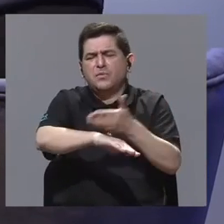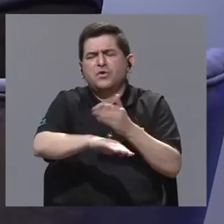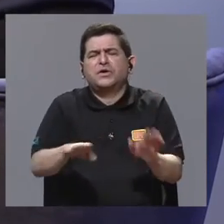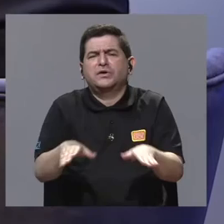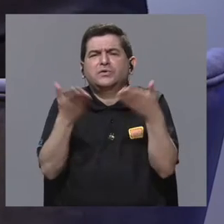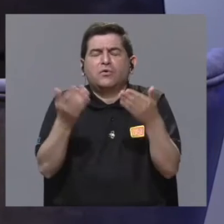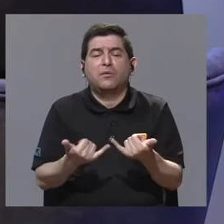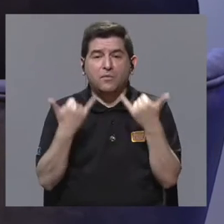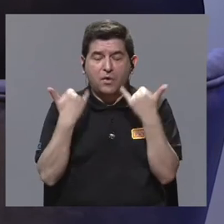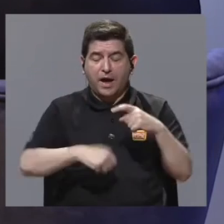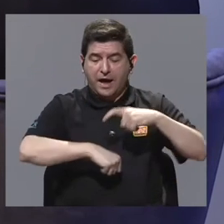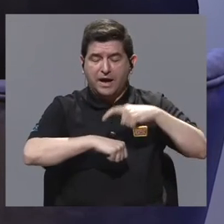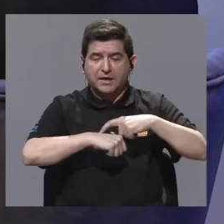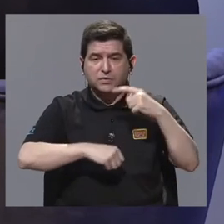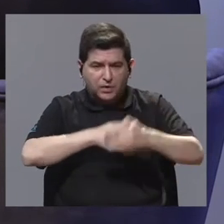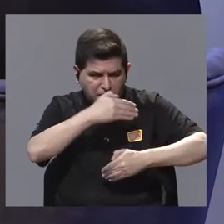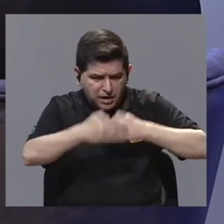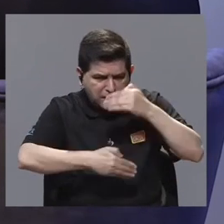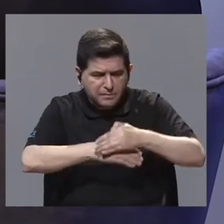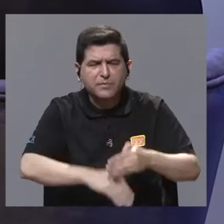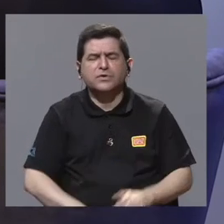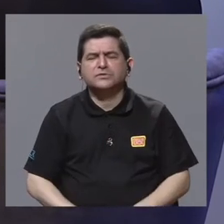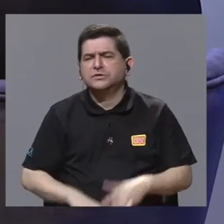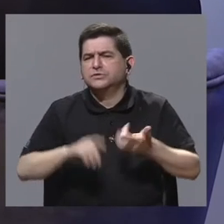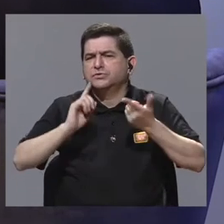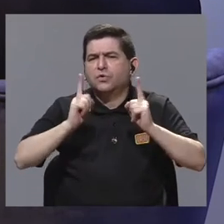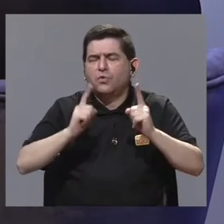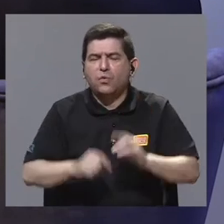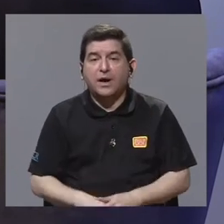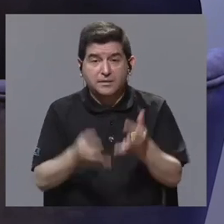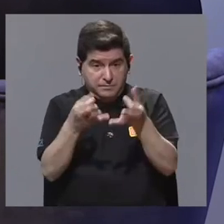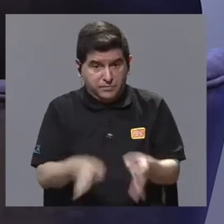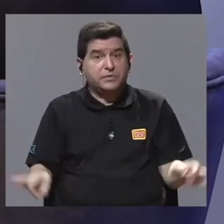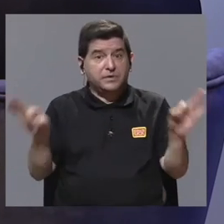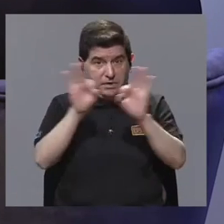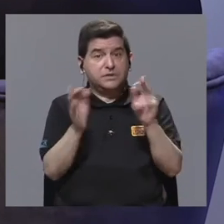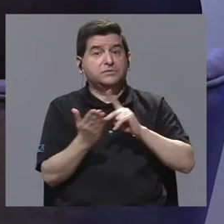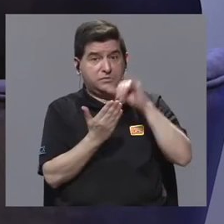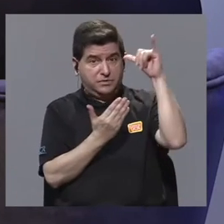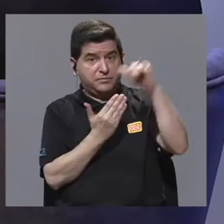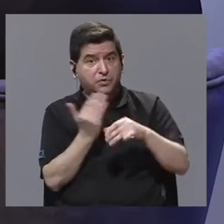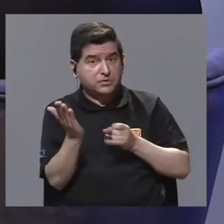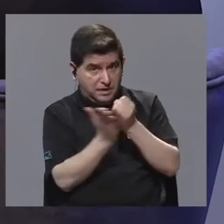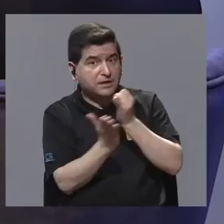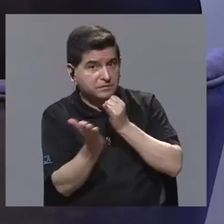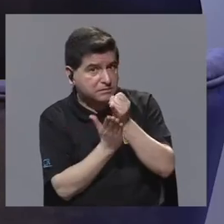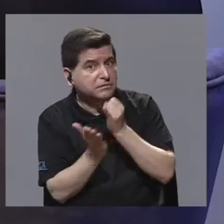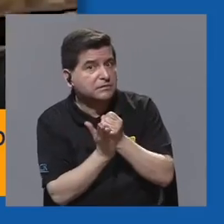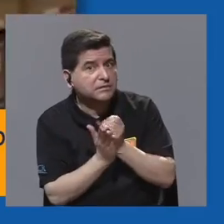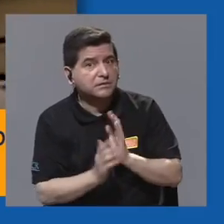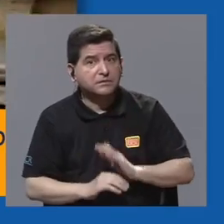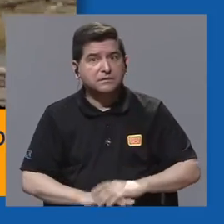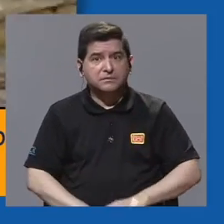¿Dónde nos encontramos en este momento con respecto al avance de este importante proyecto de investigación?